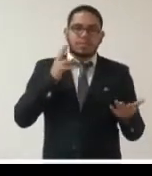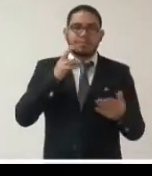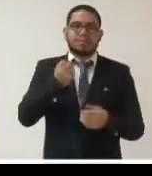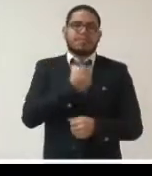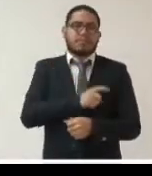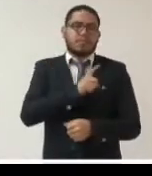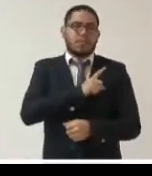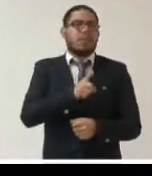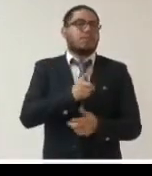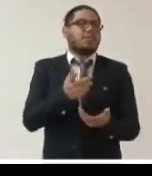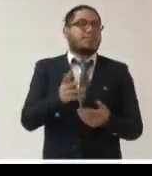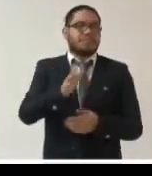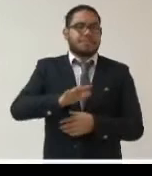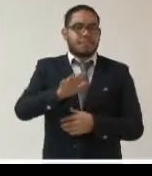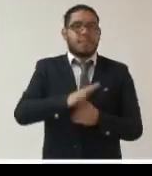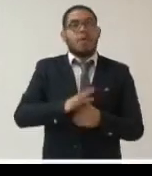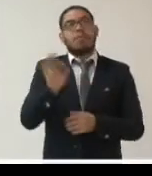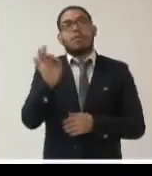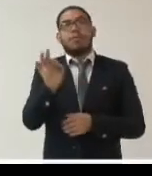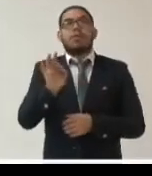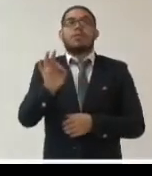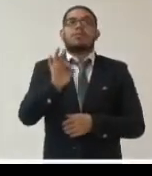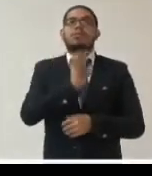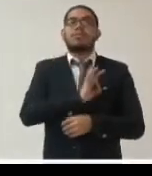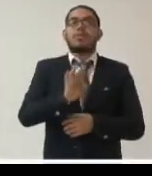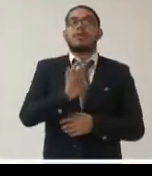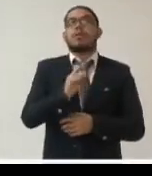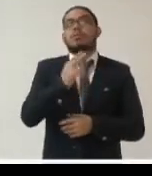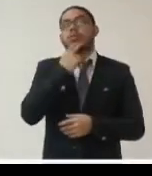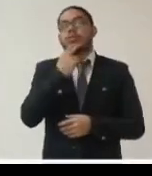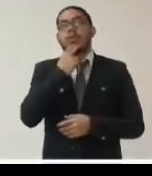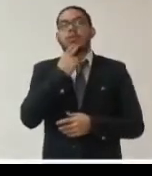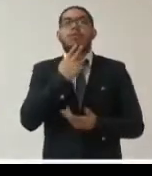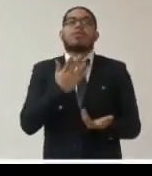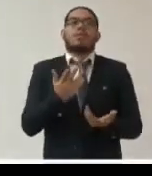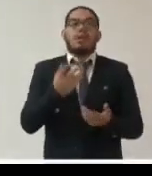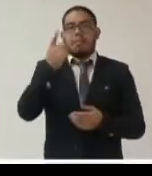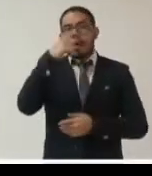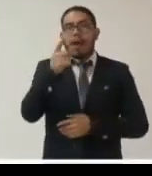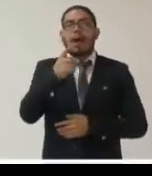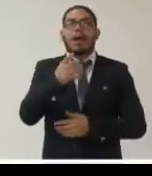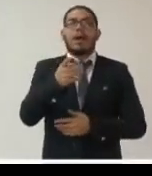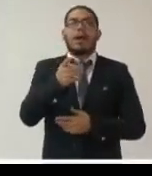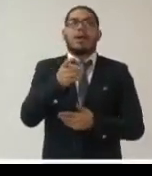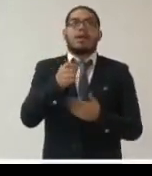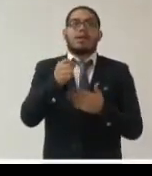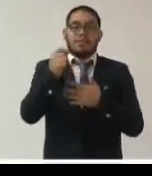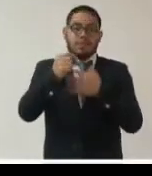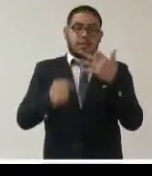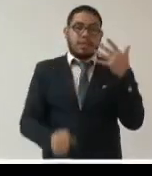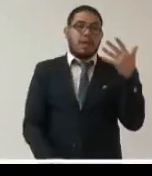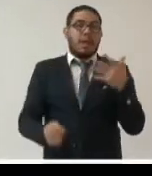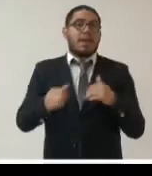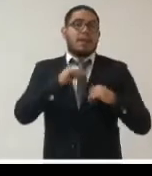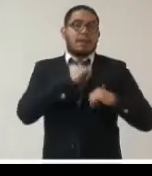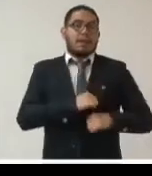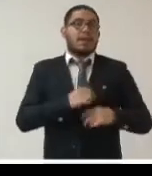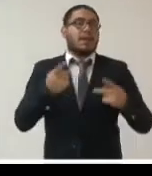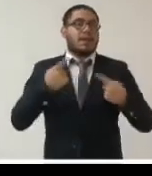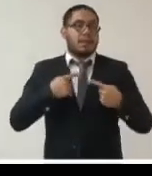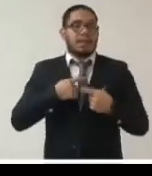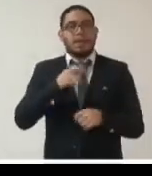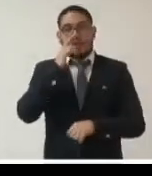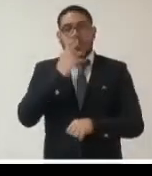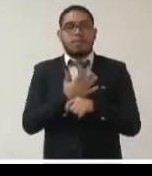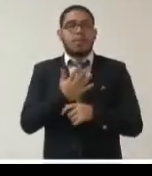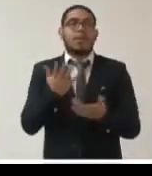pública o si puede servir de utilidad para el resto de las autoridades y de los responsables